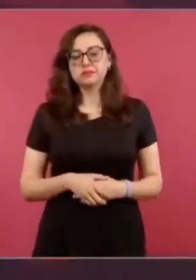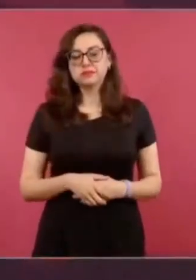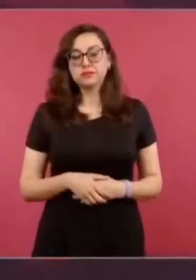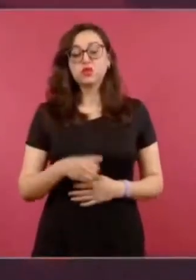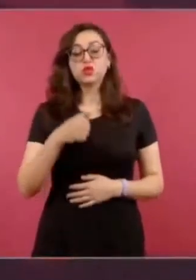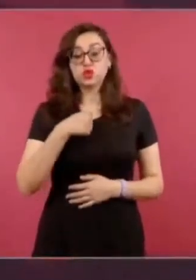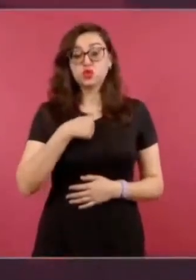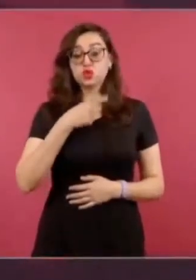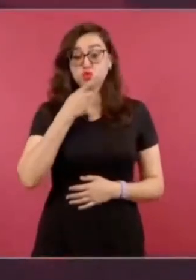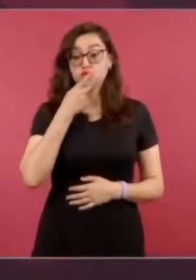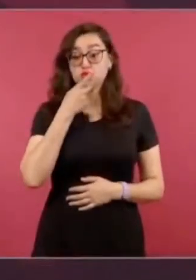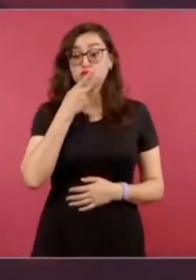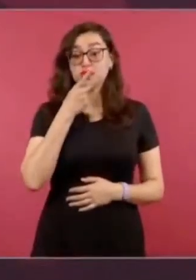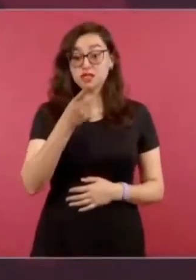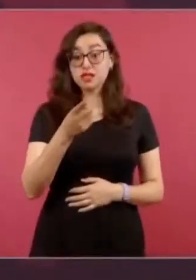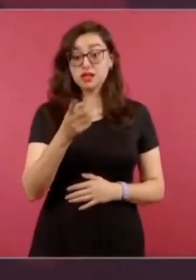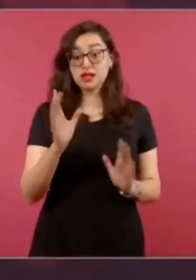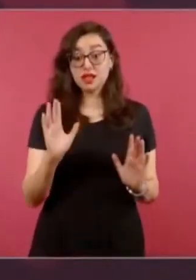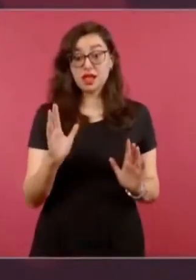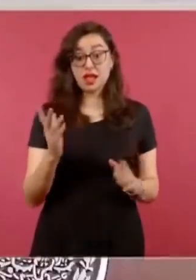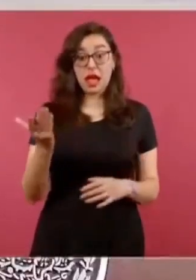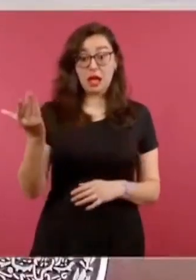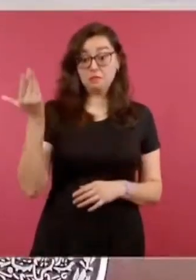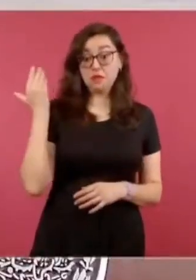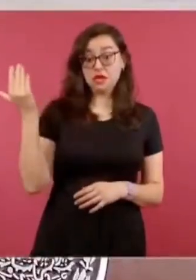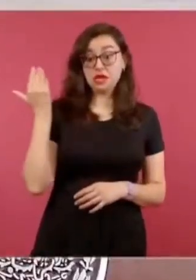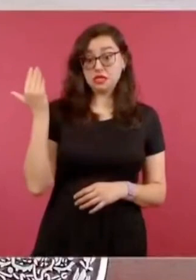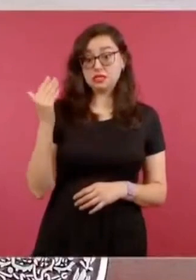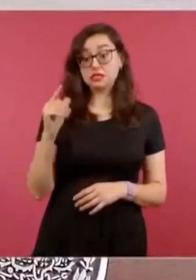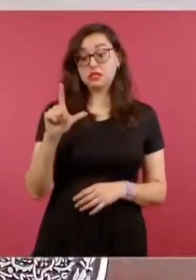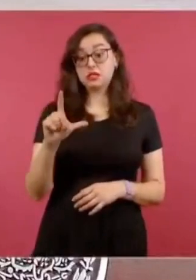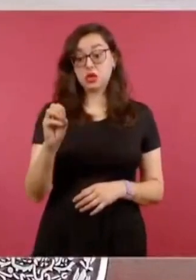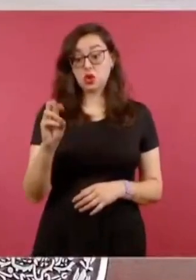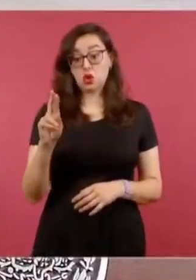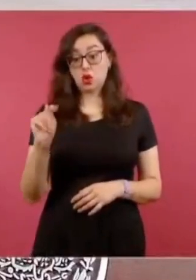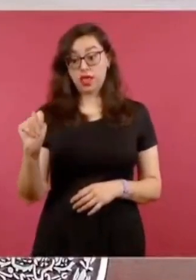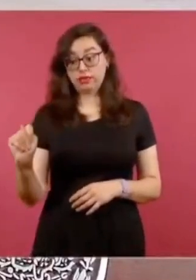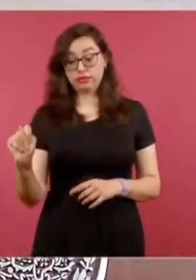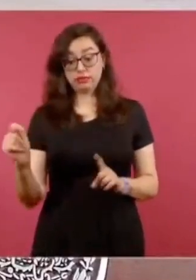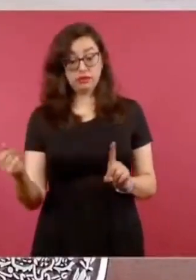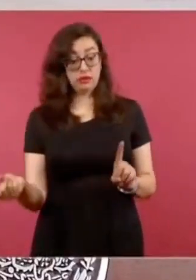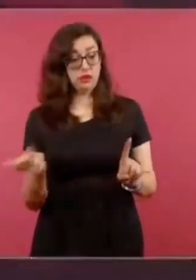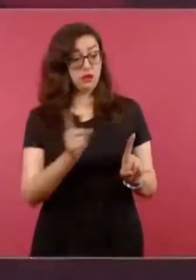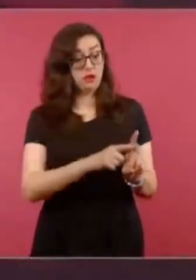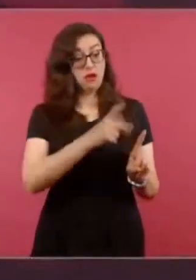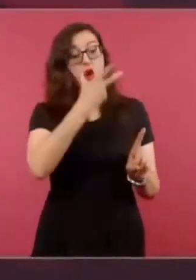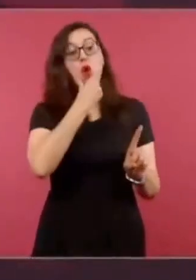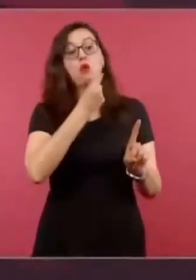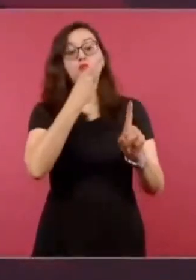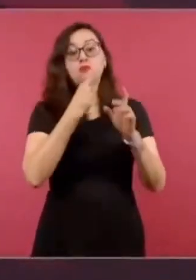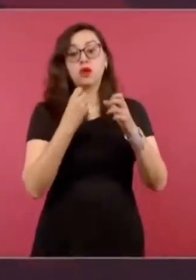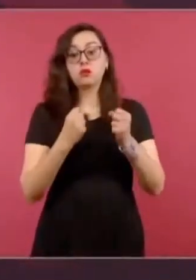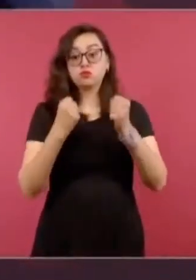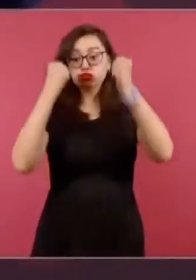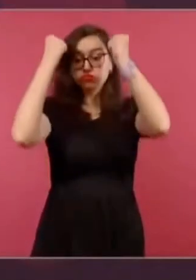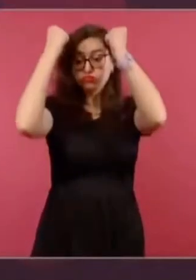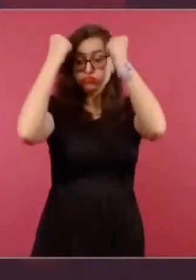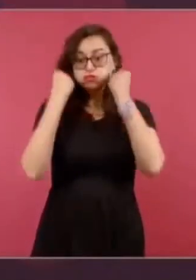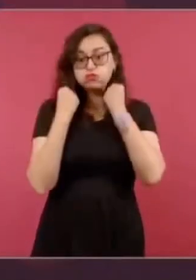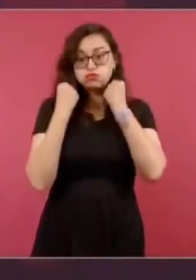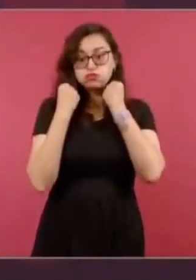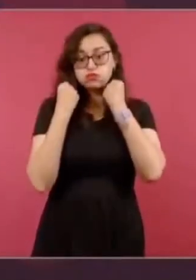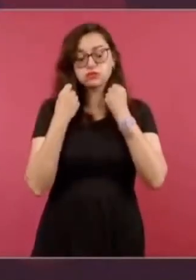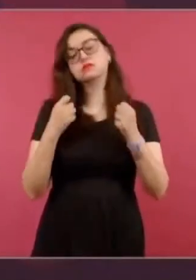entrevistó a un enmascarado, encapuchado, que es el